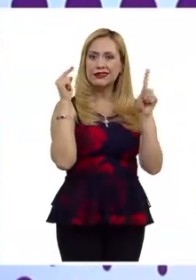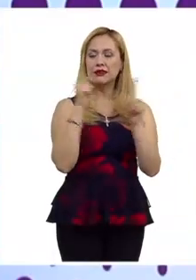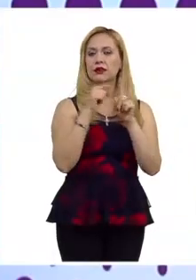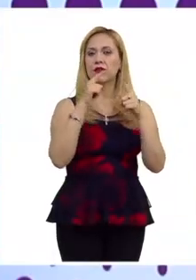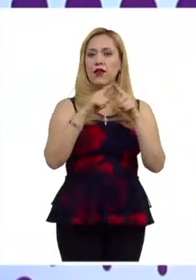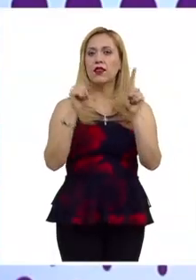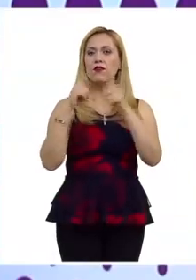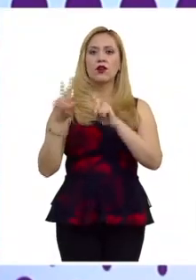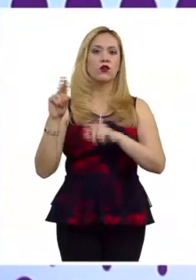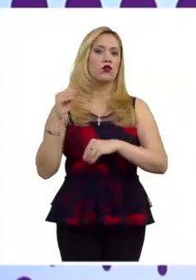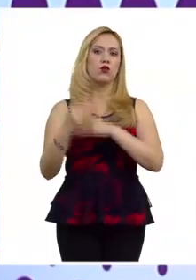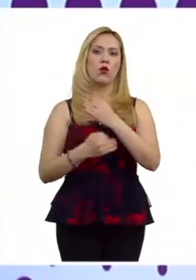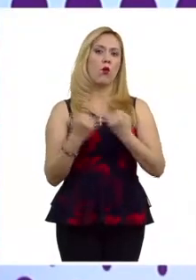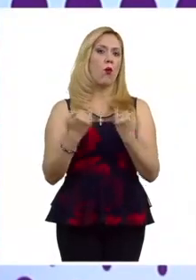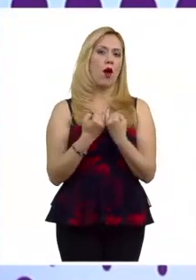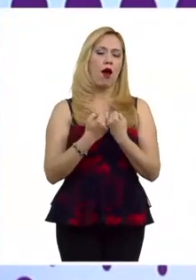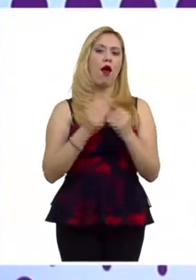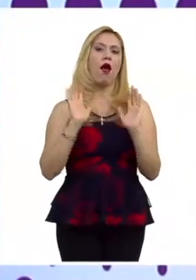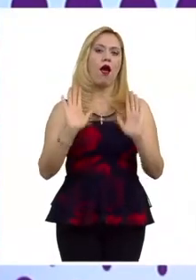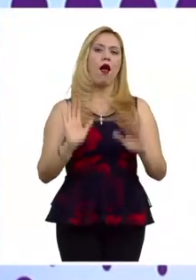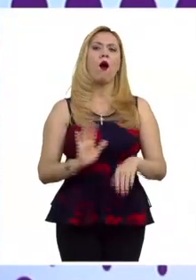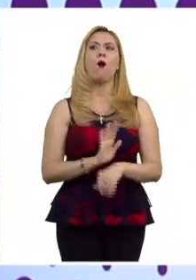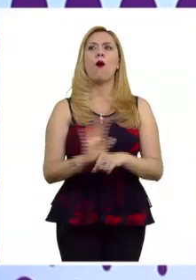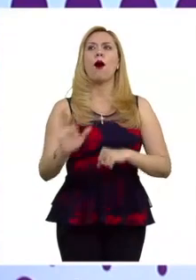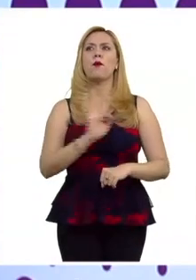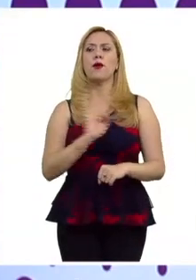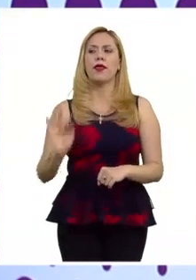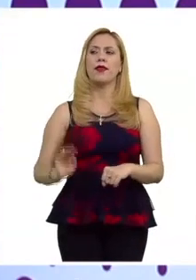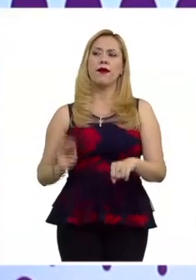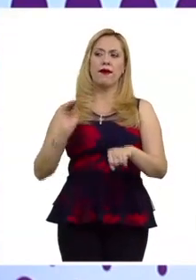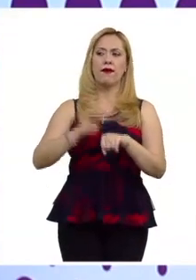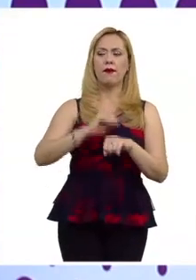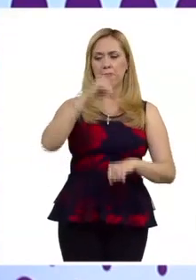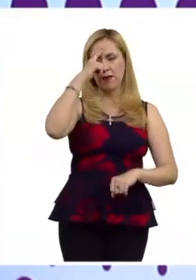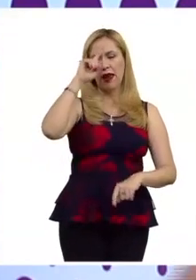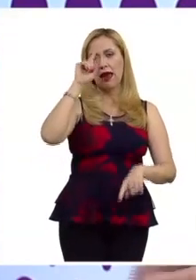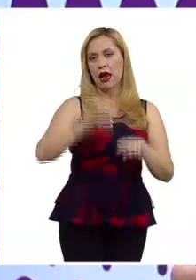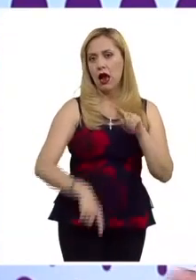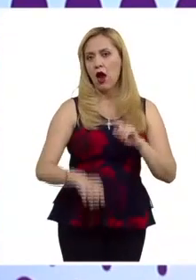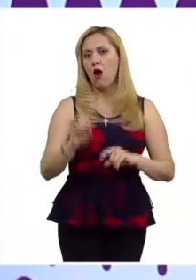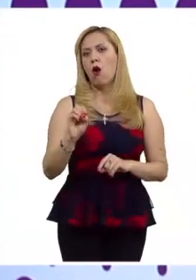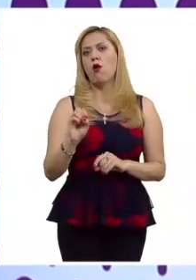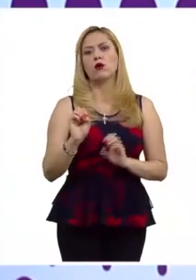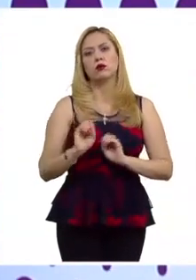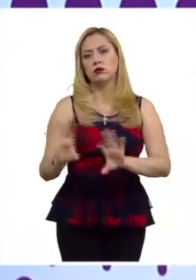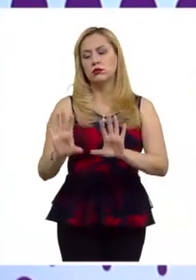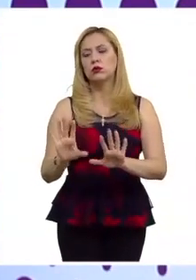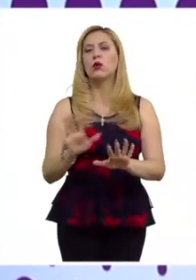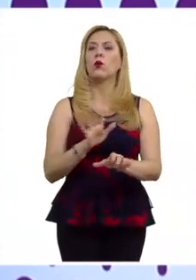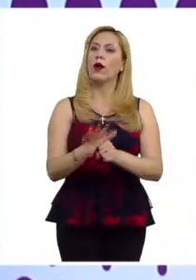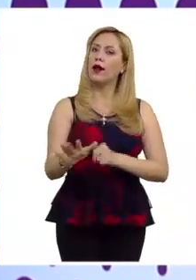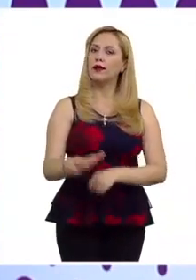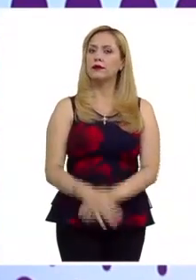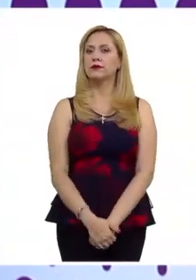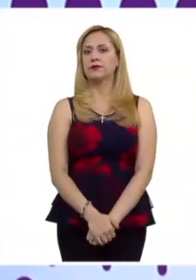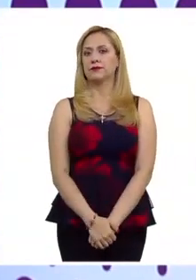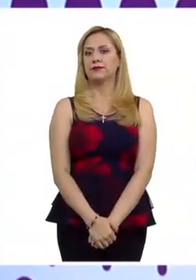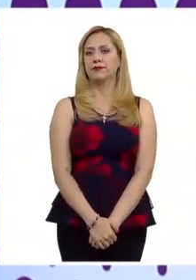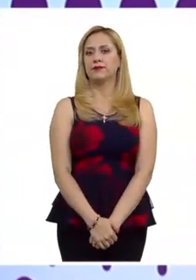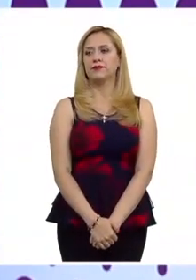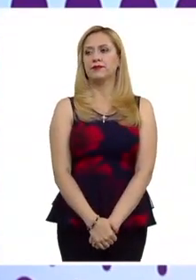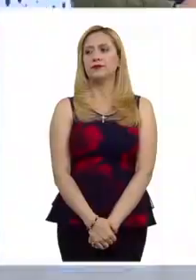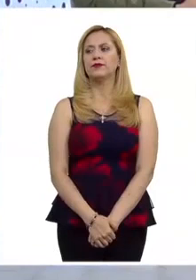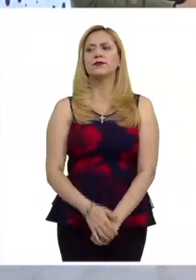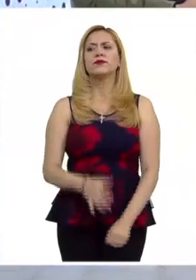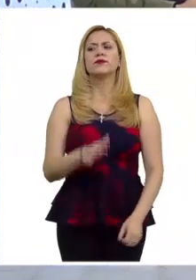tanto, qué medida puede ser aplicada para restringirlo o no y en qué gradualidad. Claro. Leopoldo, ¿qué